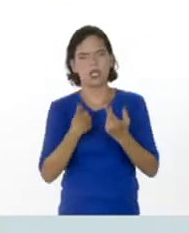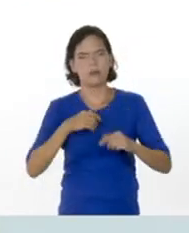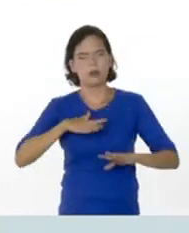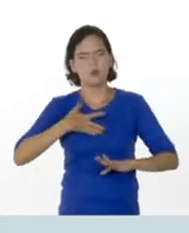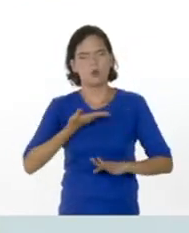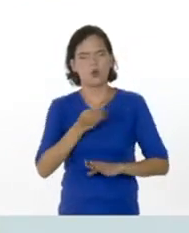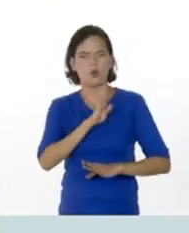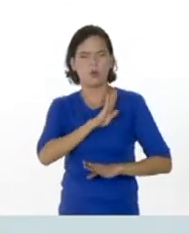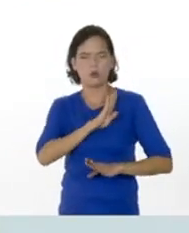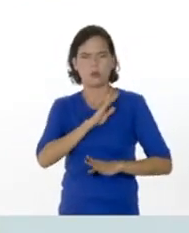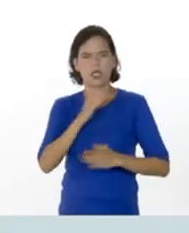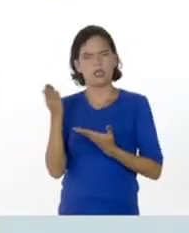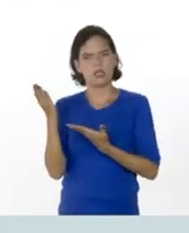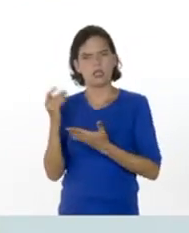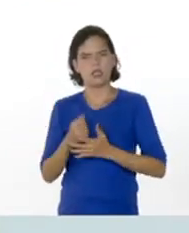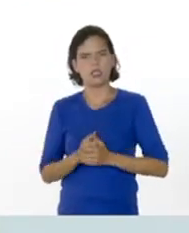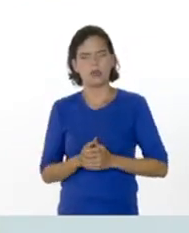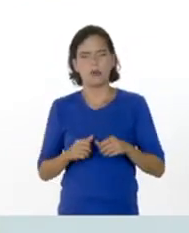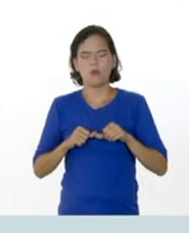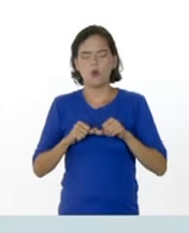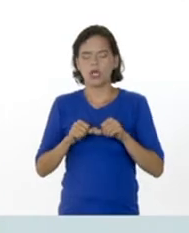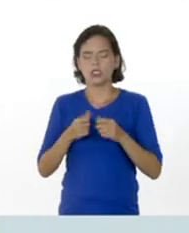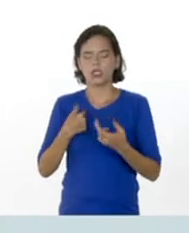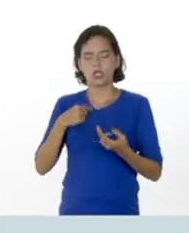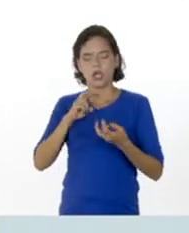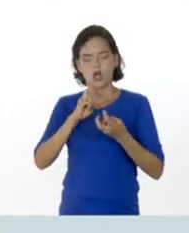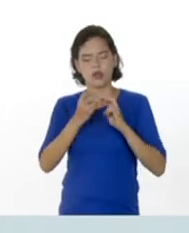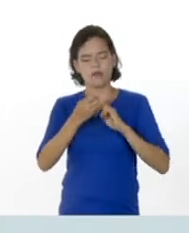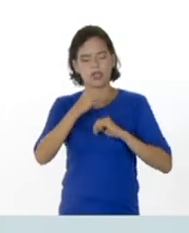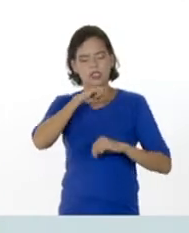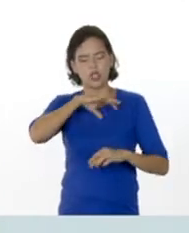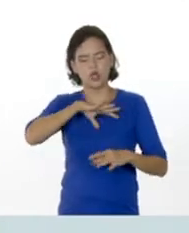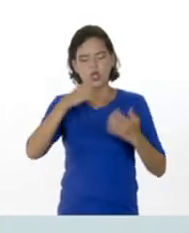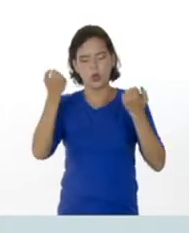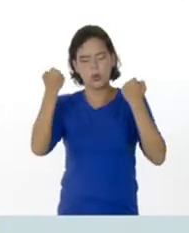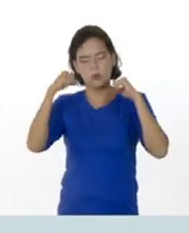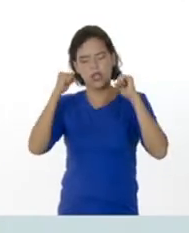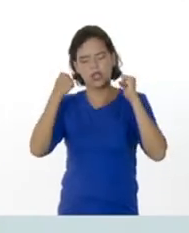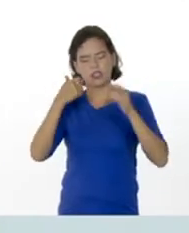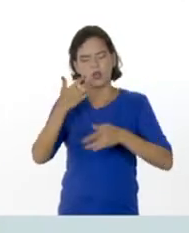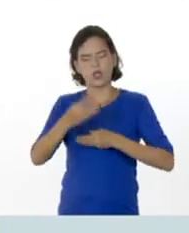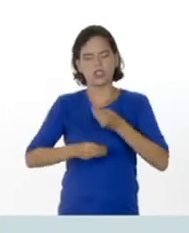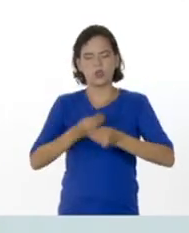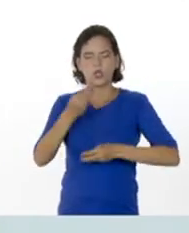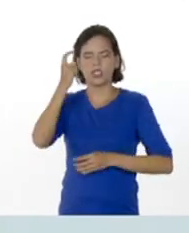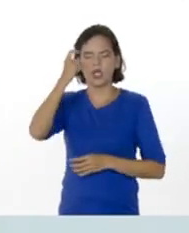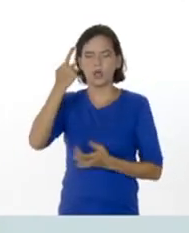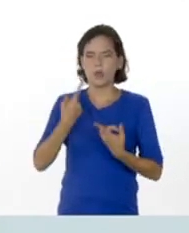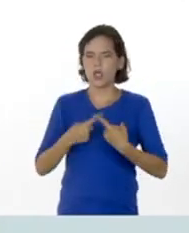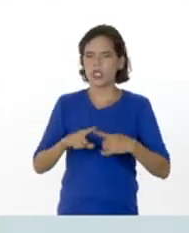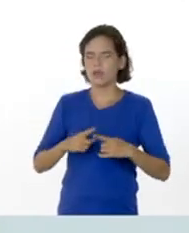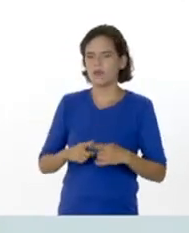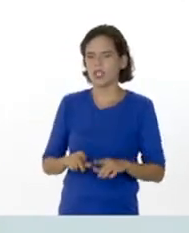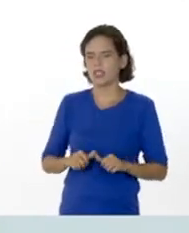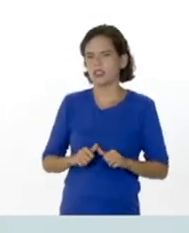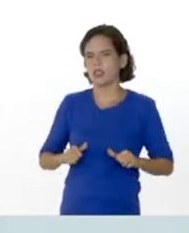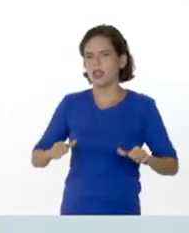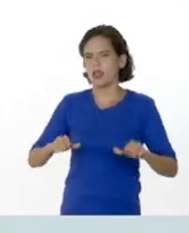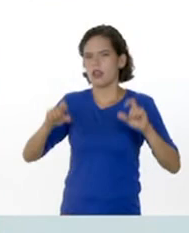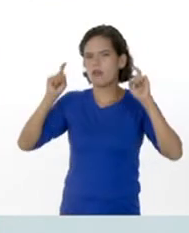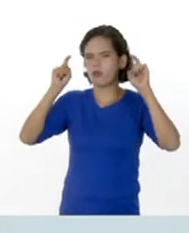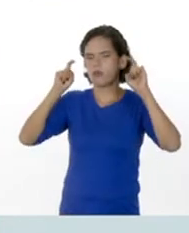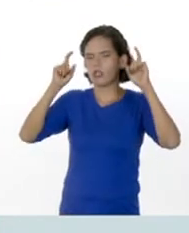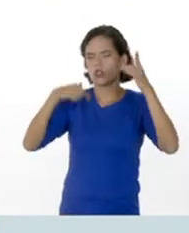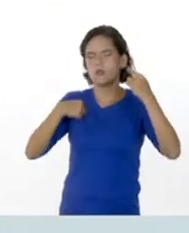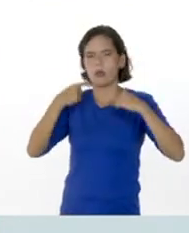Vamos a continuar entonces con lo que han sido los referentes teóricos prácticos abordados el día de hoy desde las diferentes áreas de formación. Vamos ahora a ver el